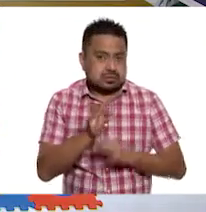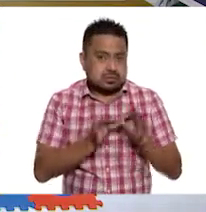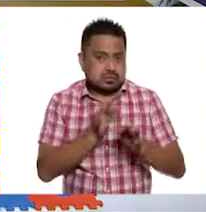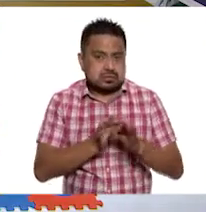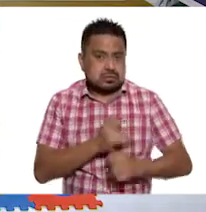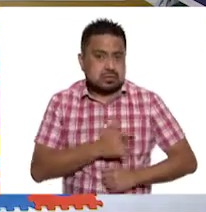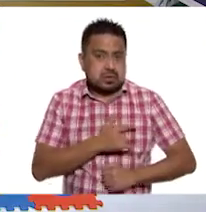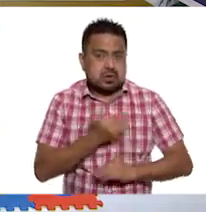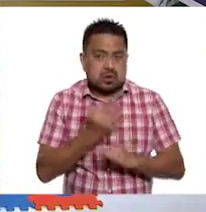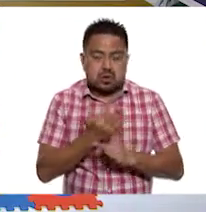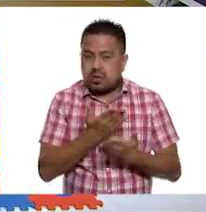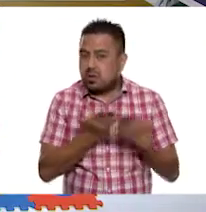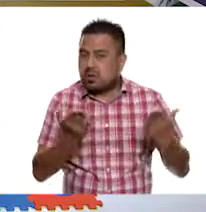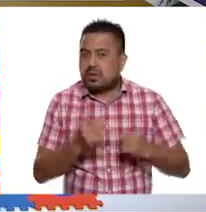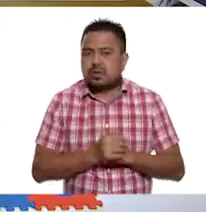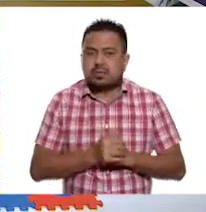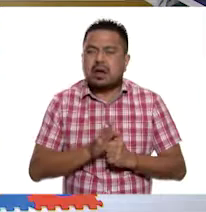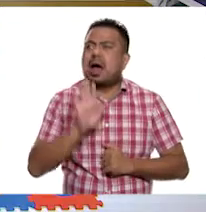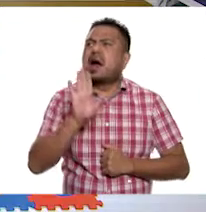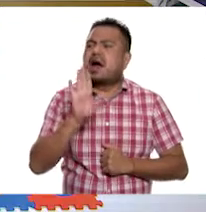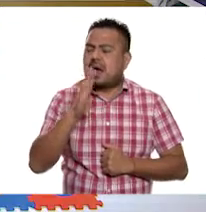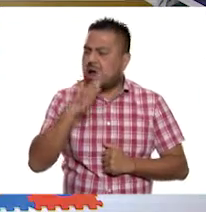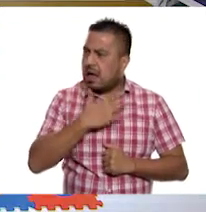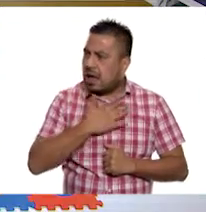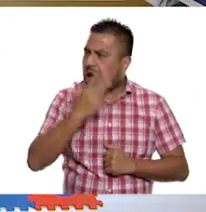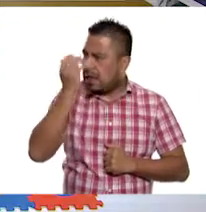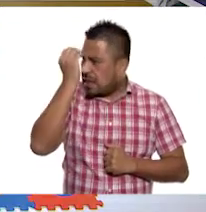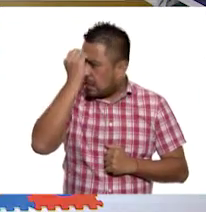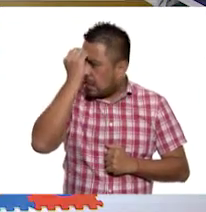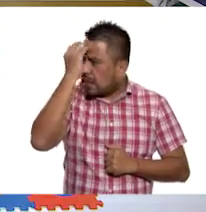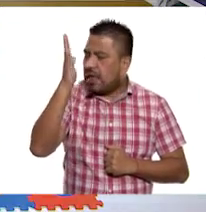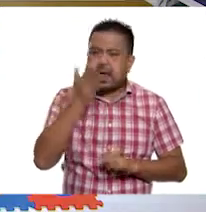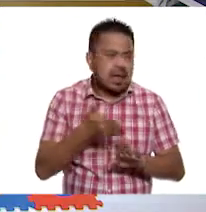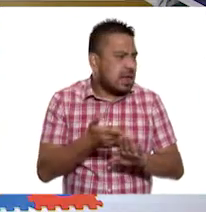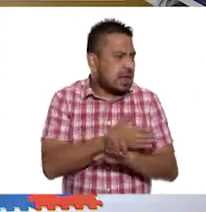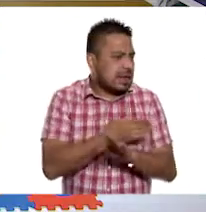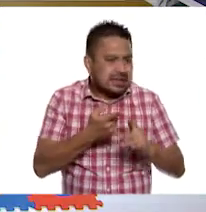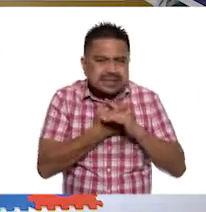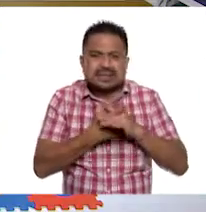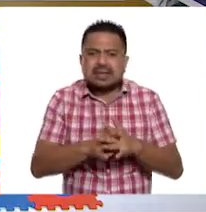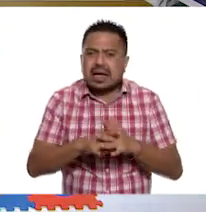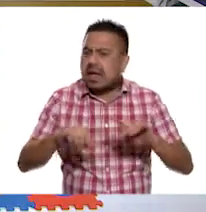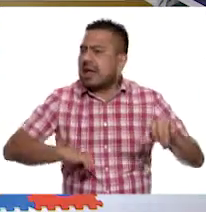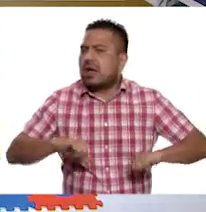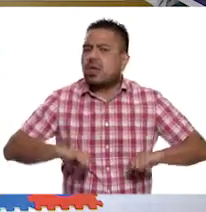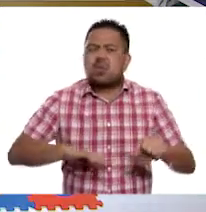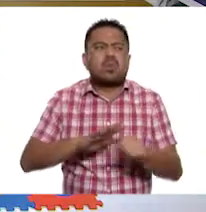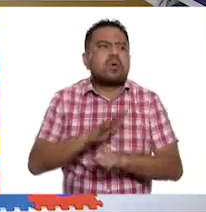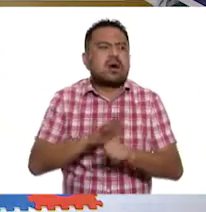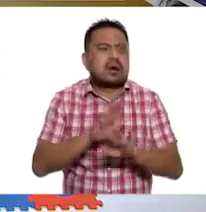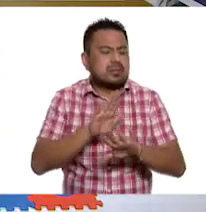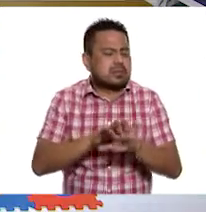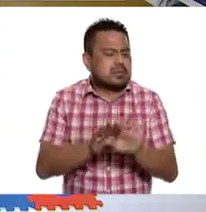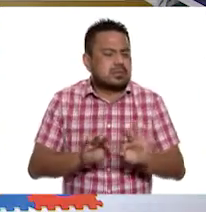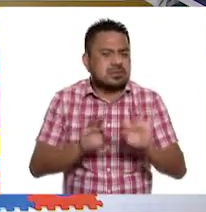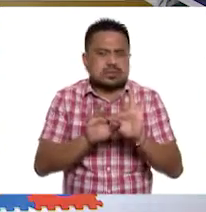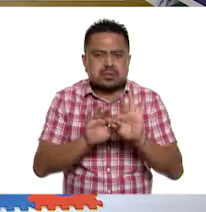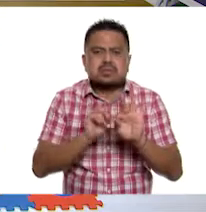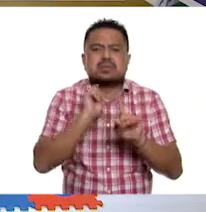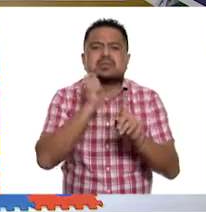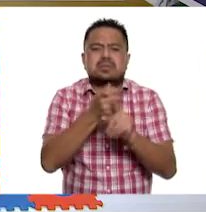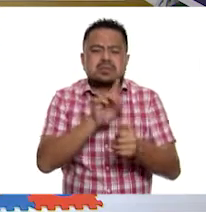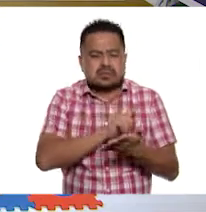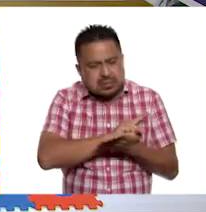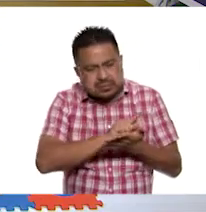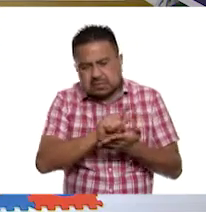listas y listos? ¡Ay! Pero lo estaba olvidando. Recuerden que antes de comenzar con cualquier actividad, es muy importante mantener